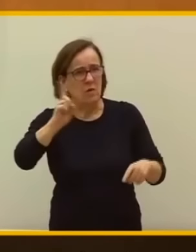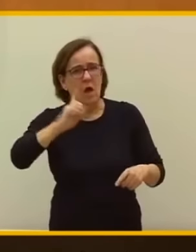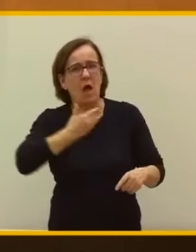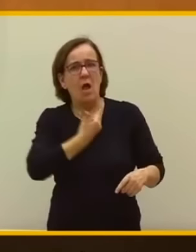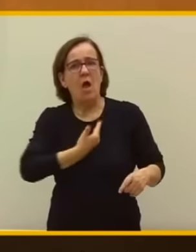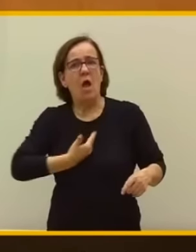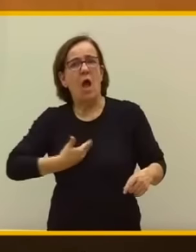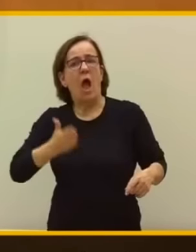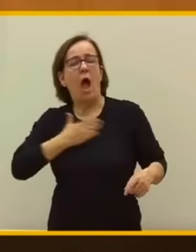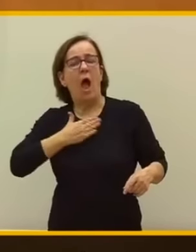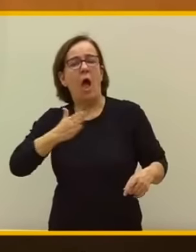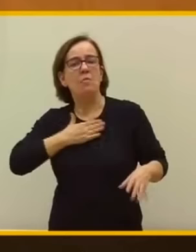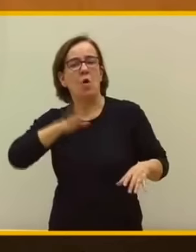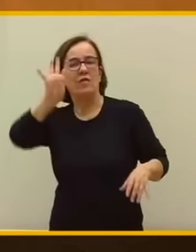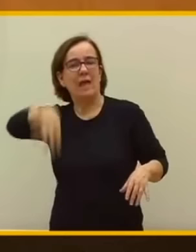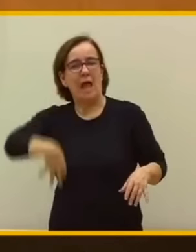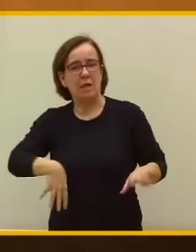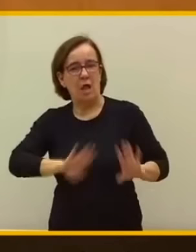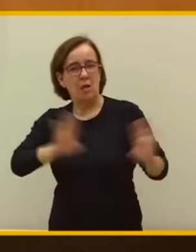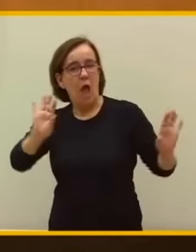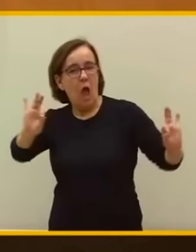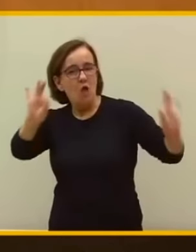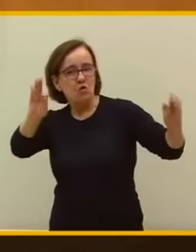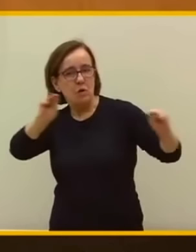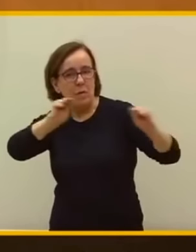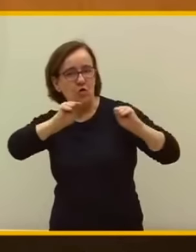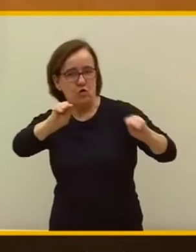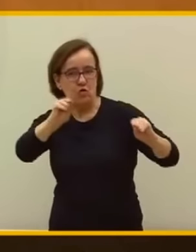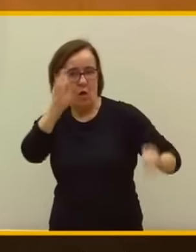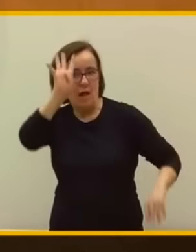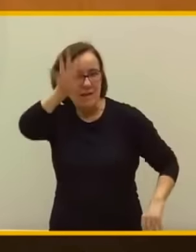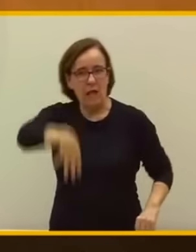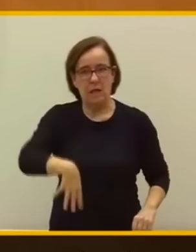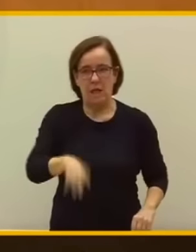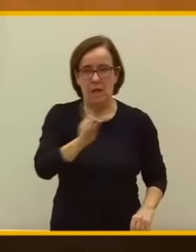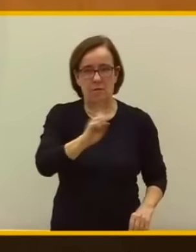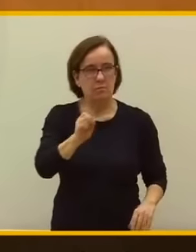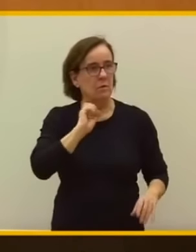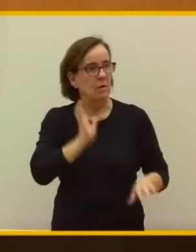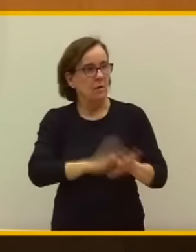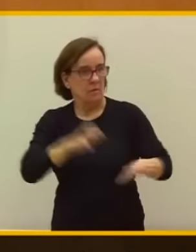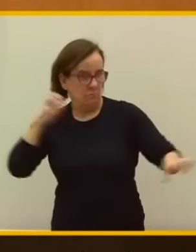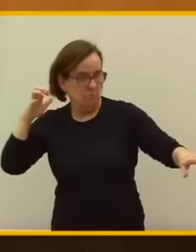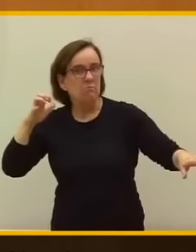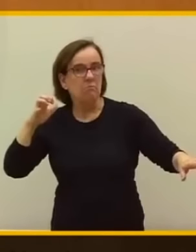los dueños de Cataluña. Ustedes no tienen la exclusividad de ser catalán. Hay una inmensa